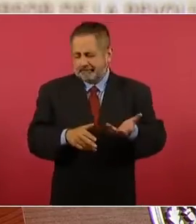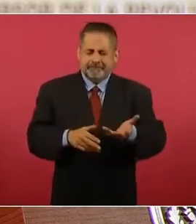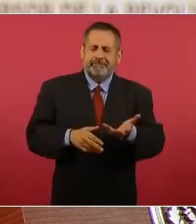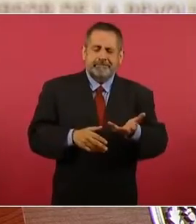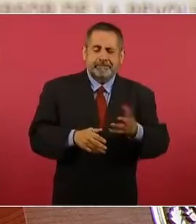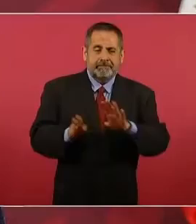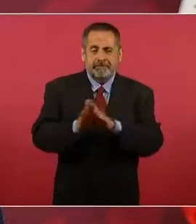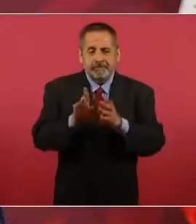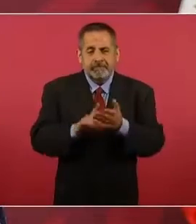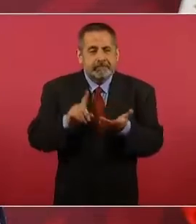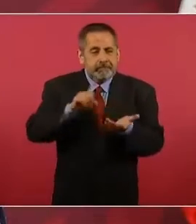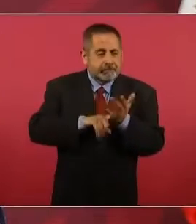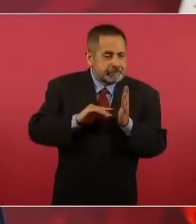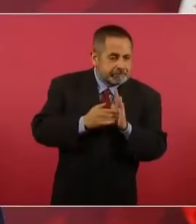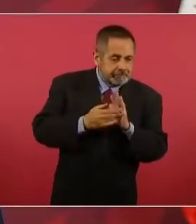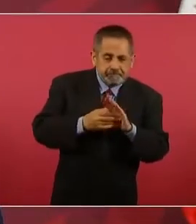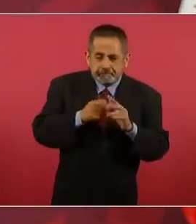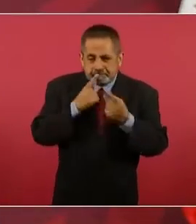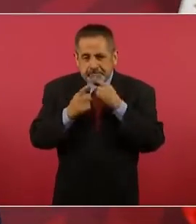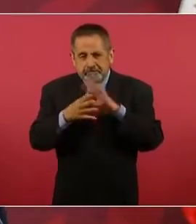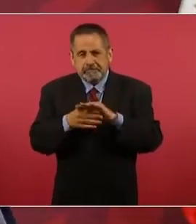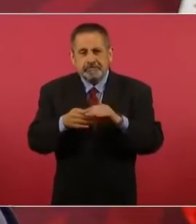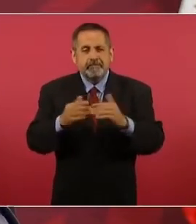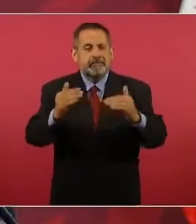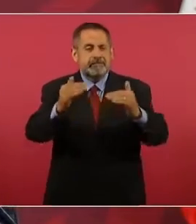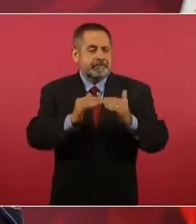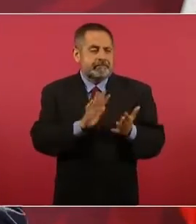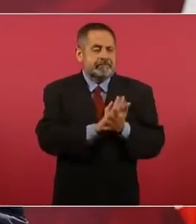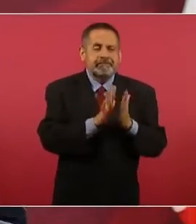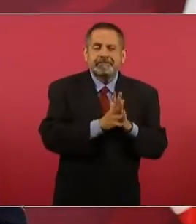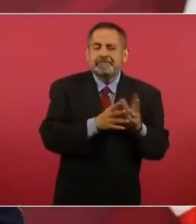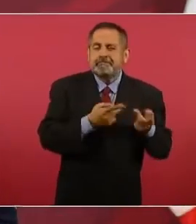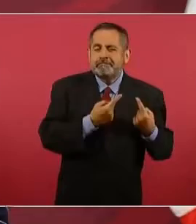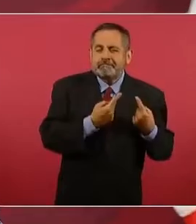en sus enjuagues